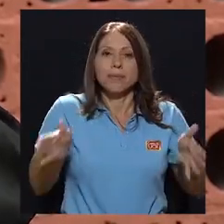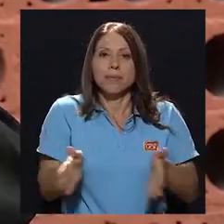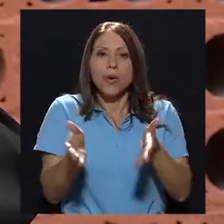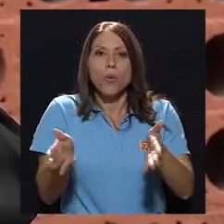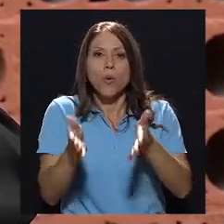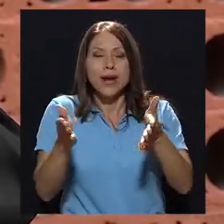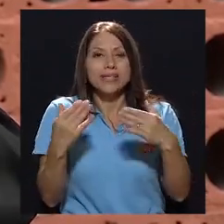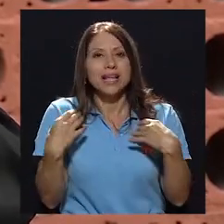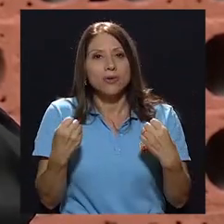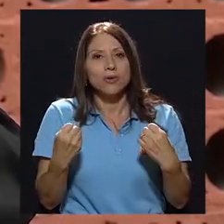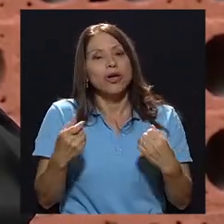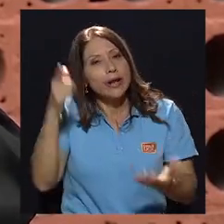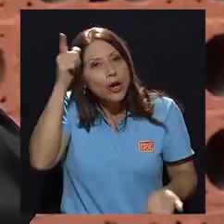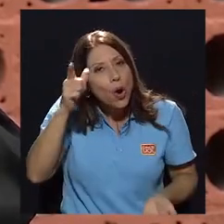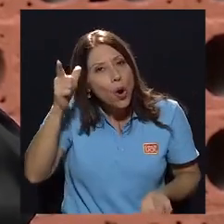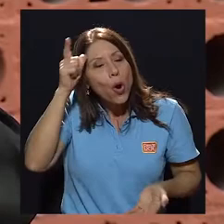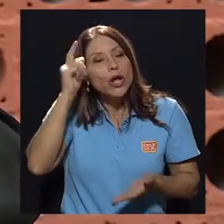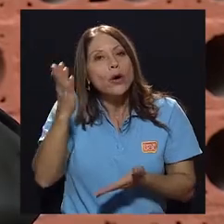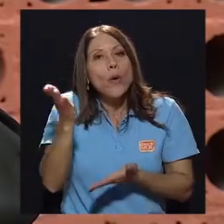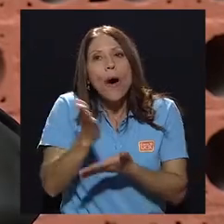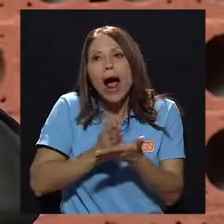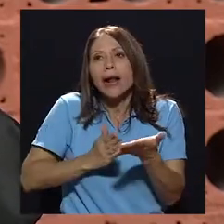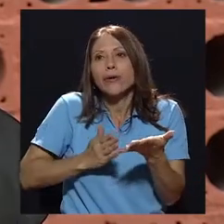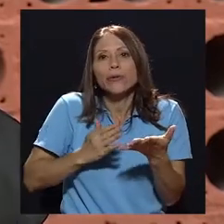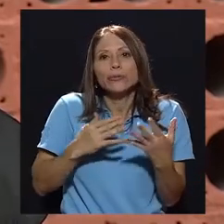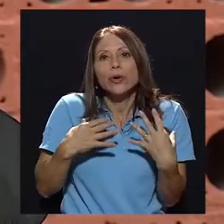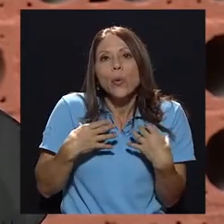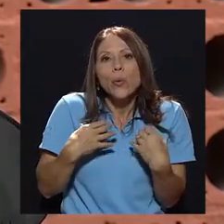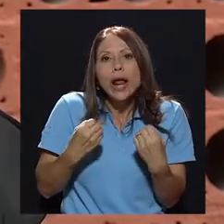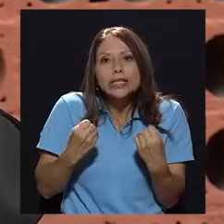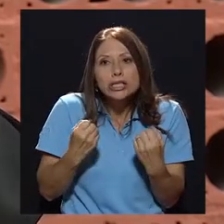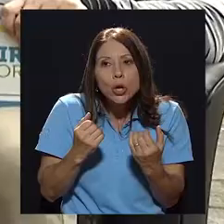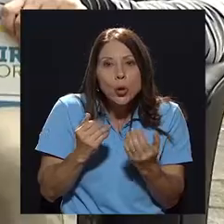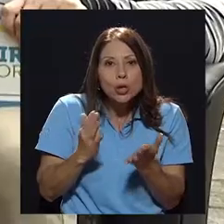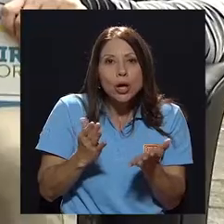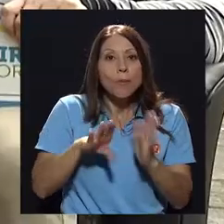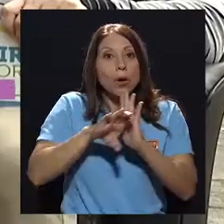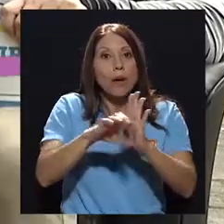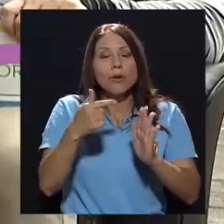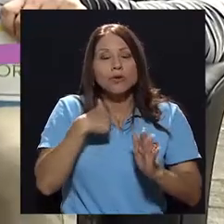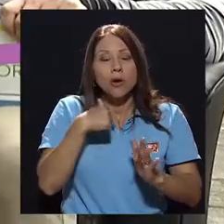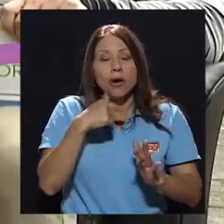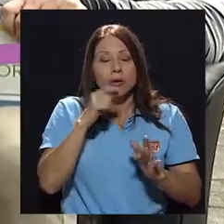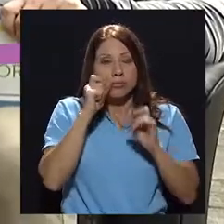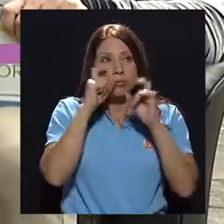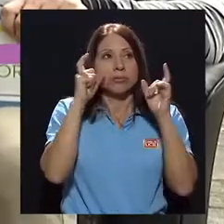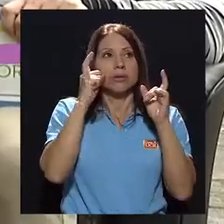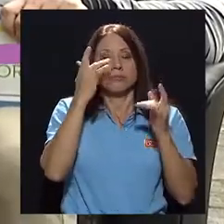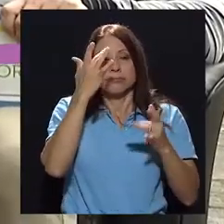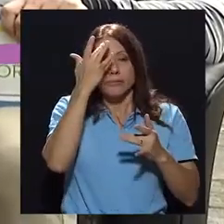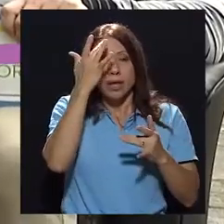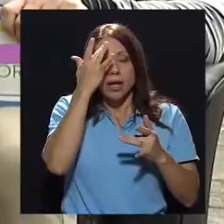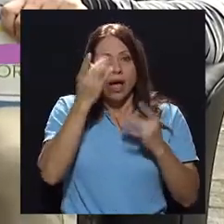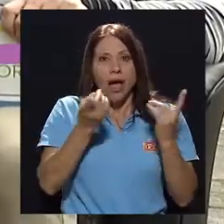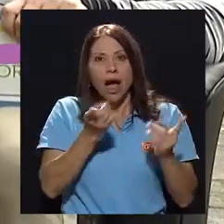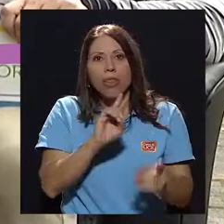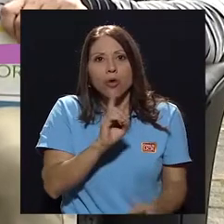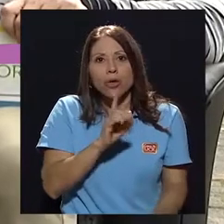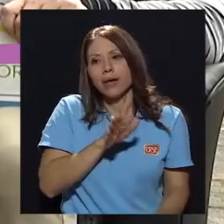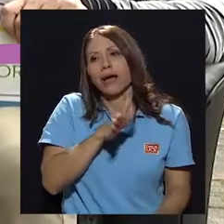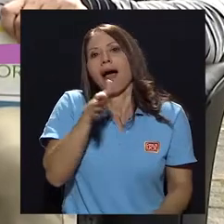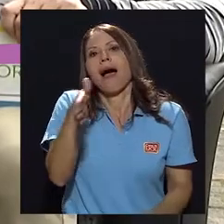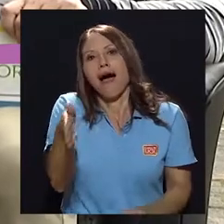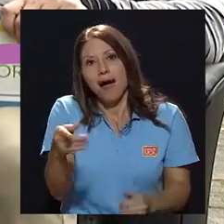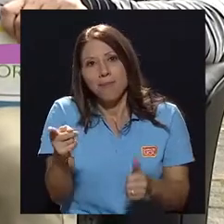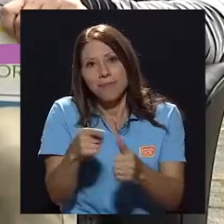hace algo de curación, lógicamente, ¿verdad? Si la gente amanece hoy enferma, ¿de dónde tiene que recurrir? Va y recurre, digamos, al